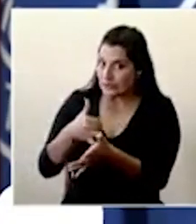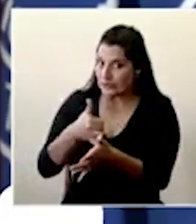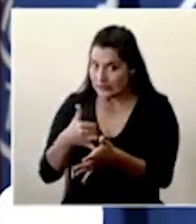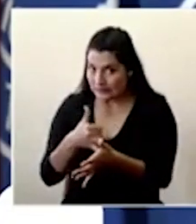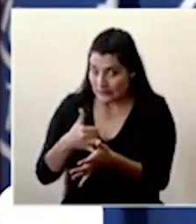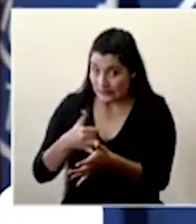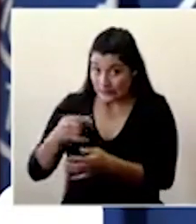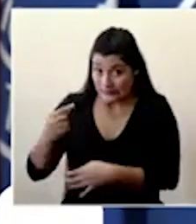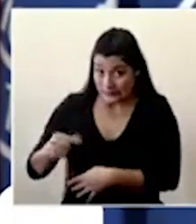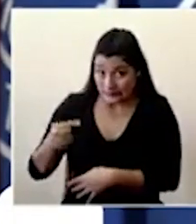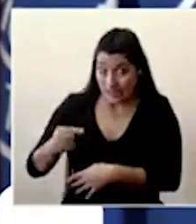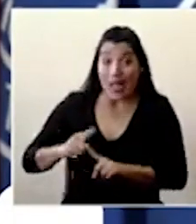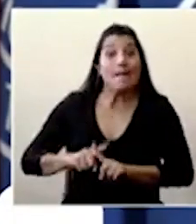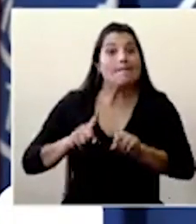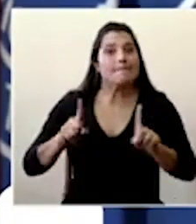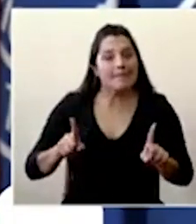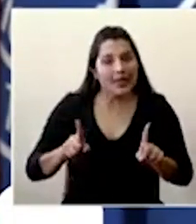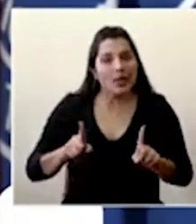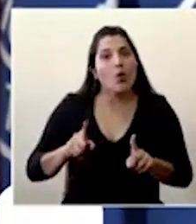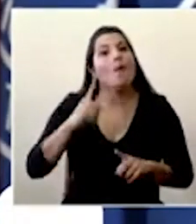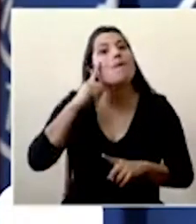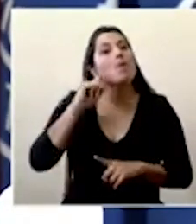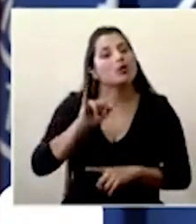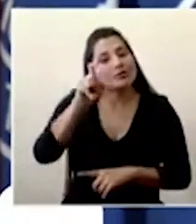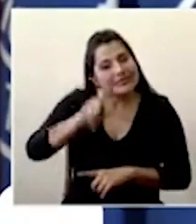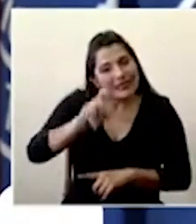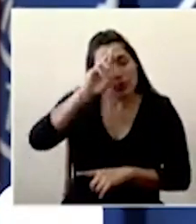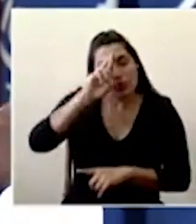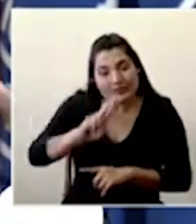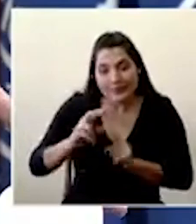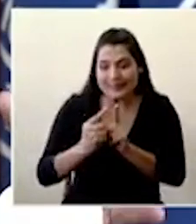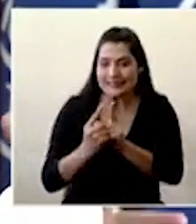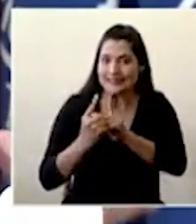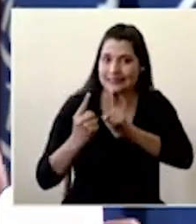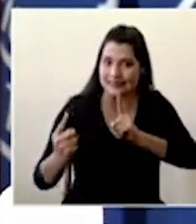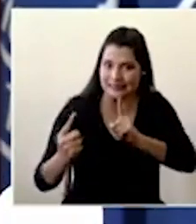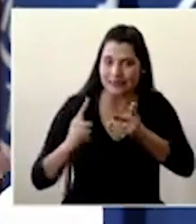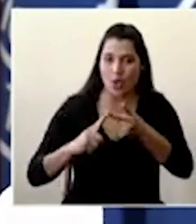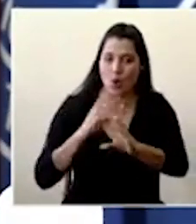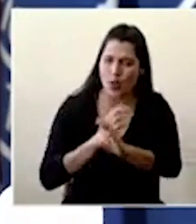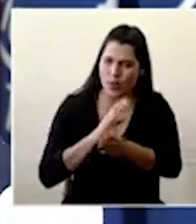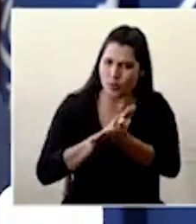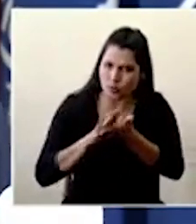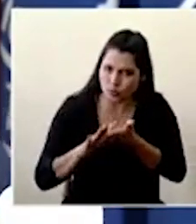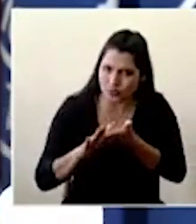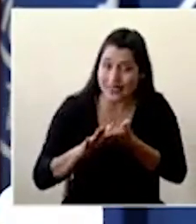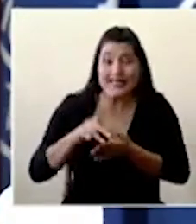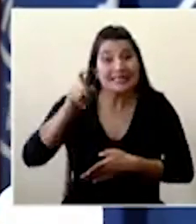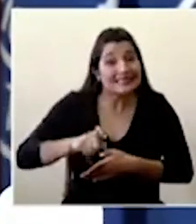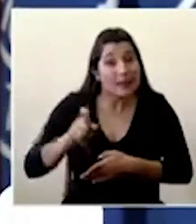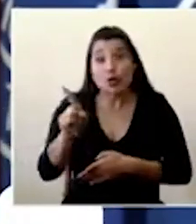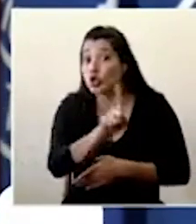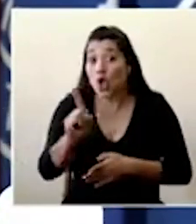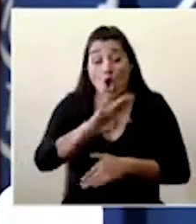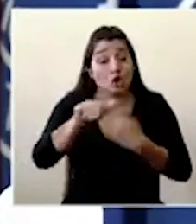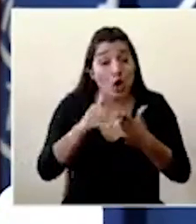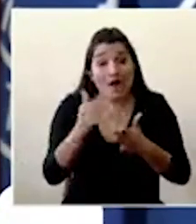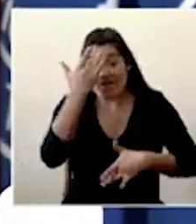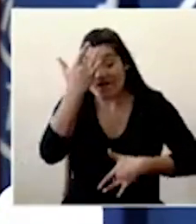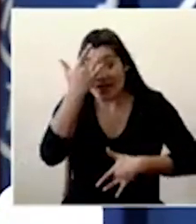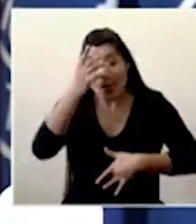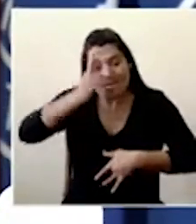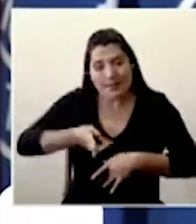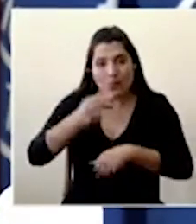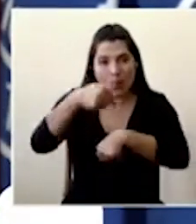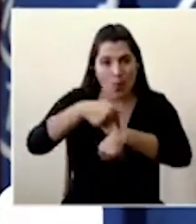ocupamos es con esas medidas de distanciamiento físico social y sanitarias que no nos enfermemos todos de un solo tiro porque entonces vamos